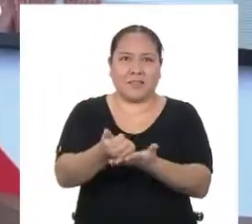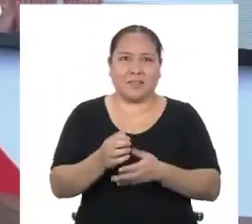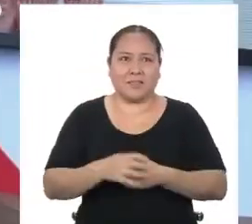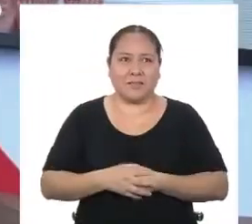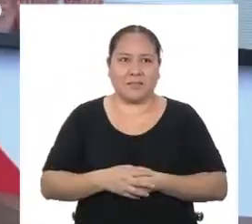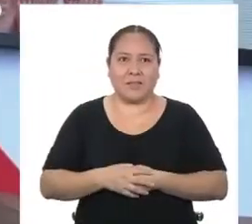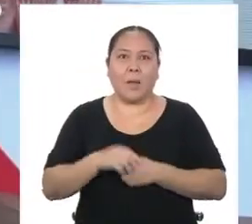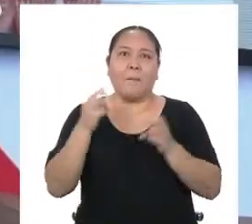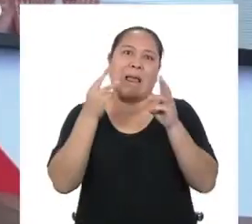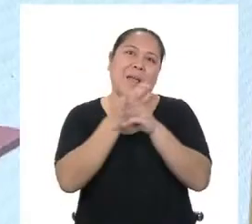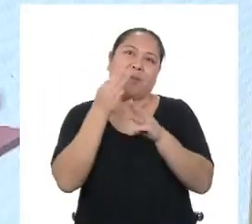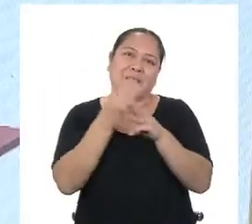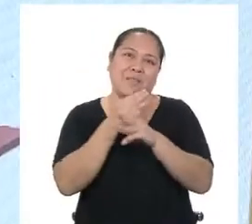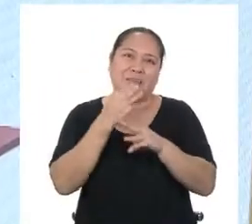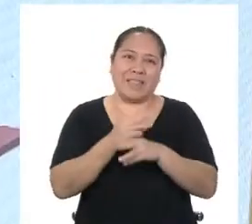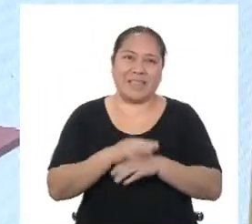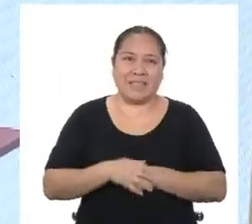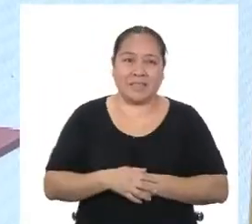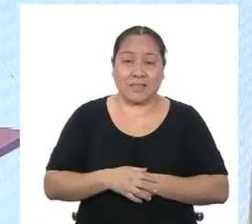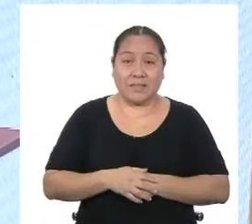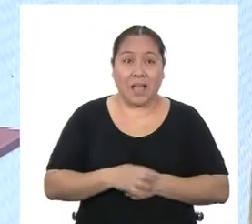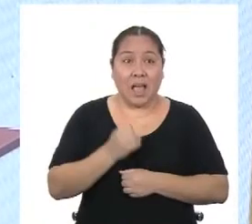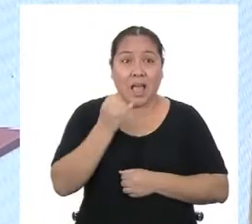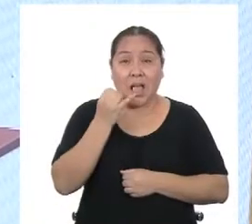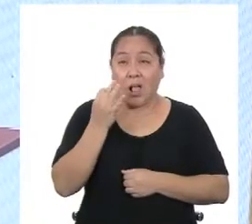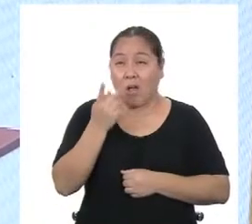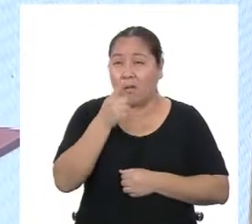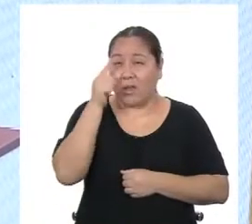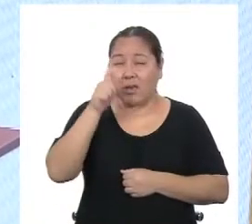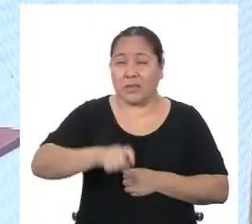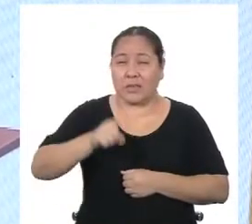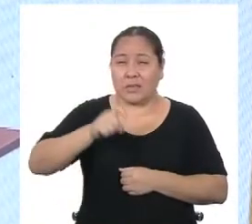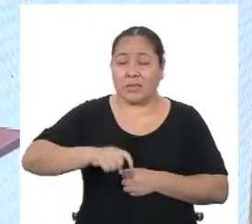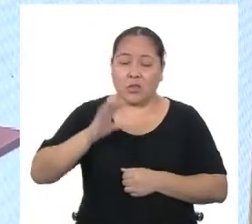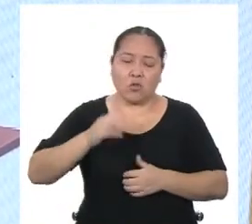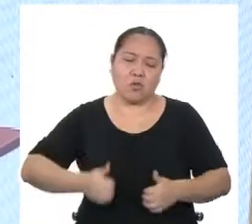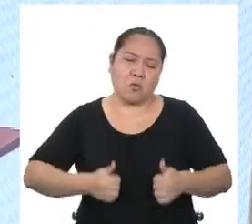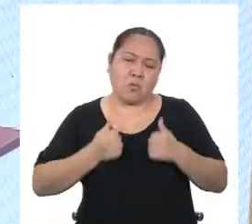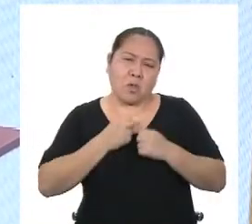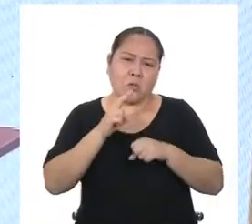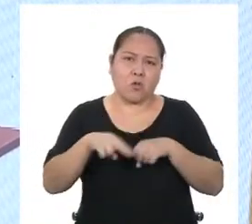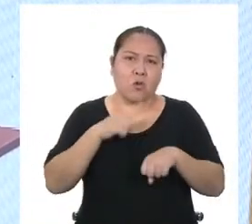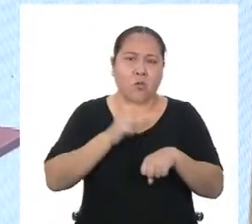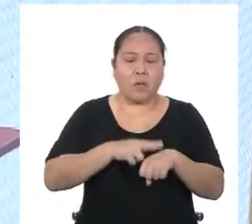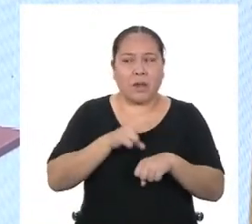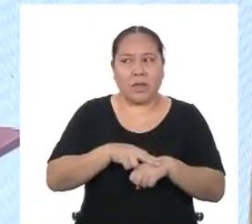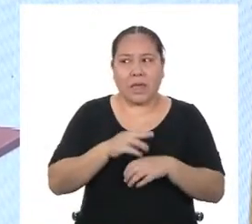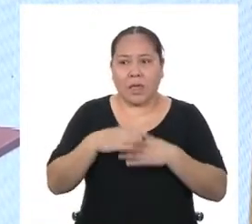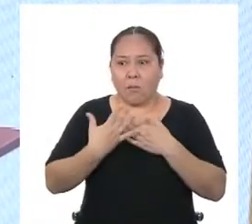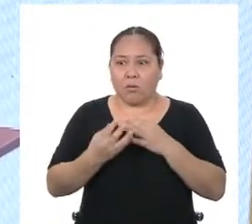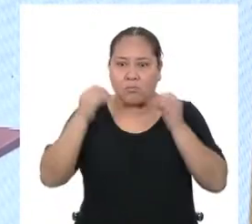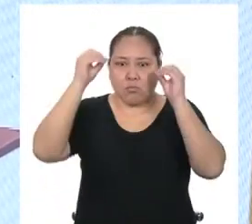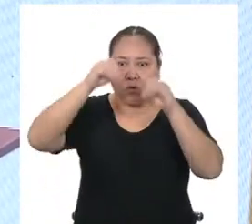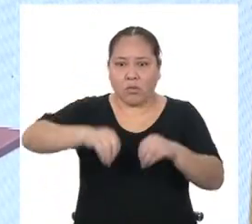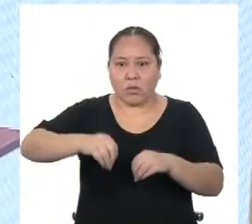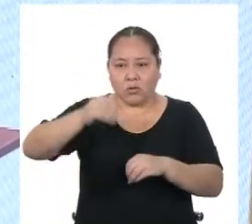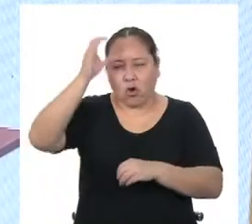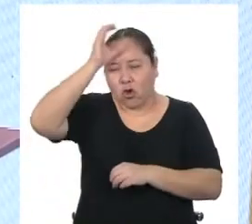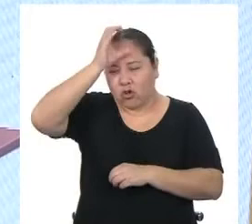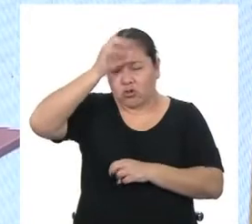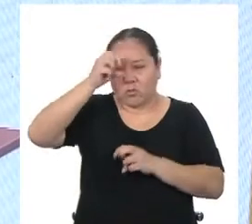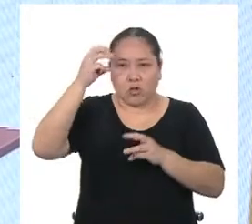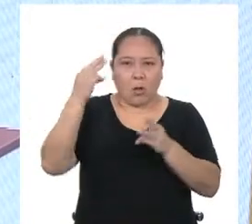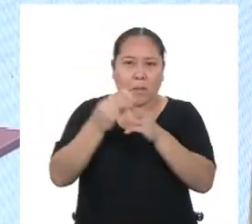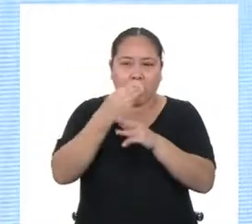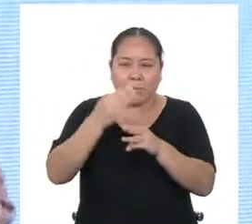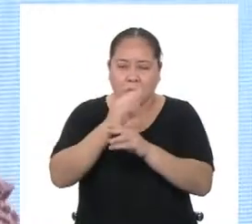Para las mates, Rodri. ¿Alguna vez te ha pasado que estás haciendo tu vida normal y de pronto tienes que aplicar tus conocimientos de matemáticas para resolver